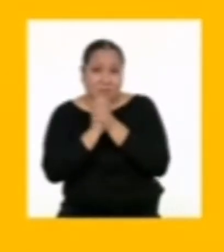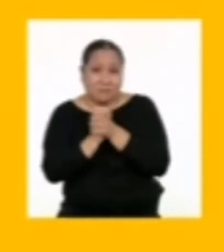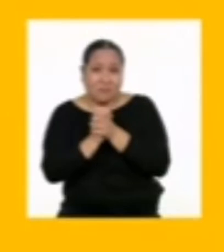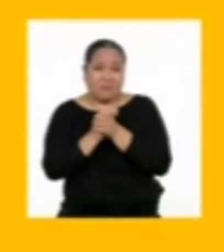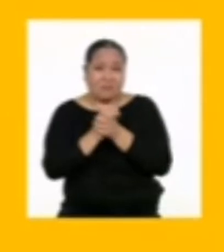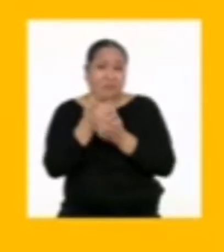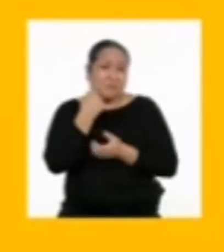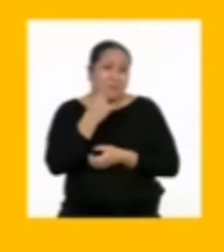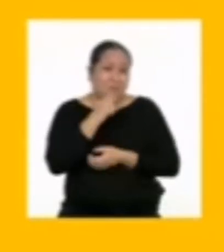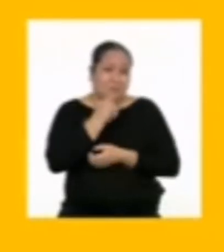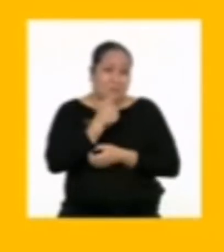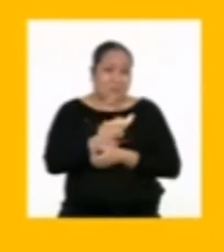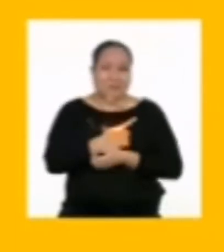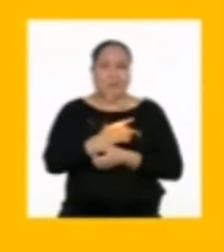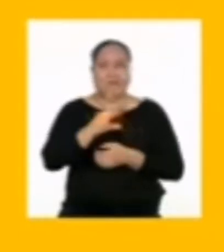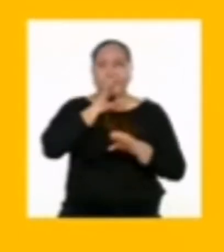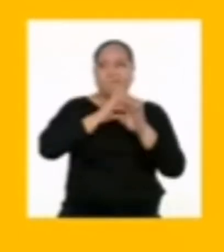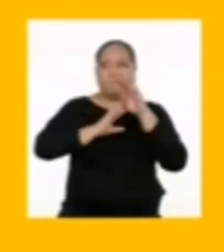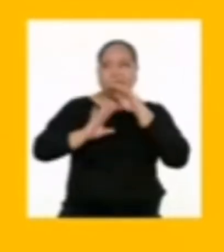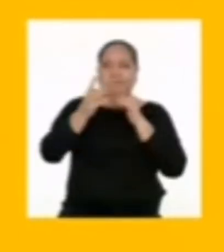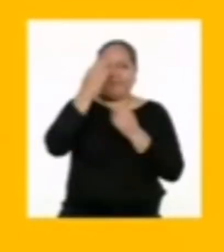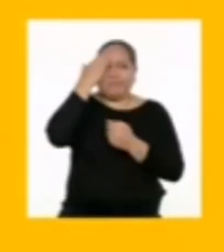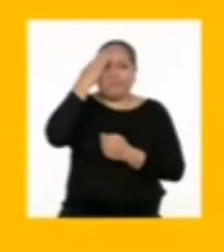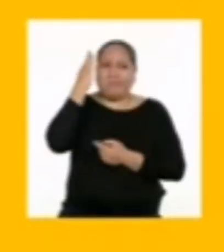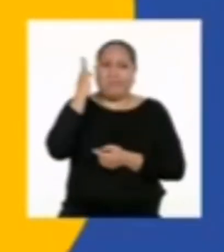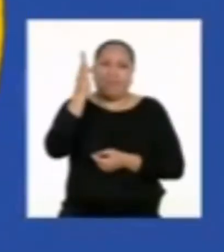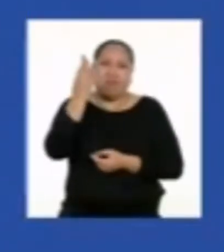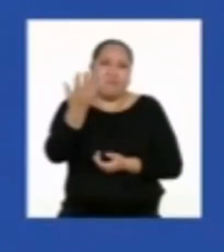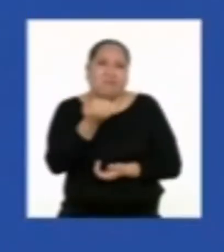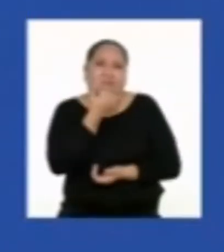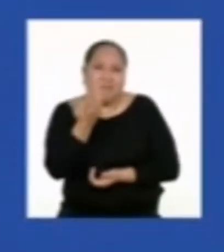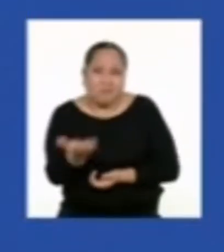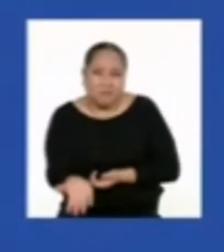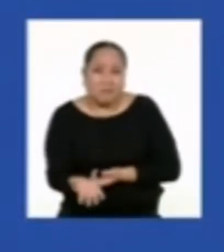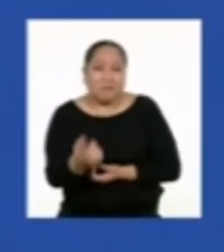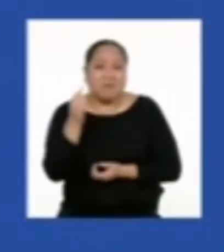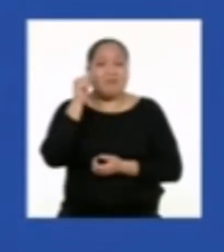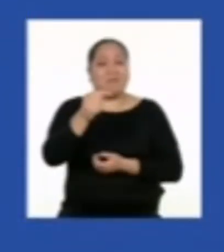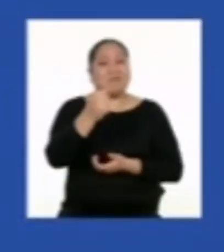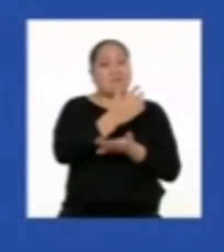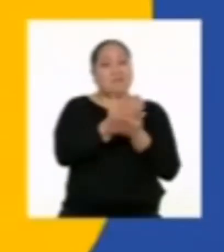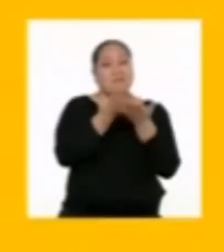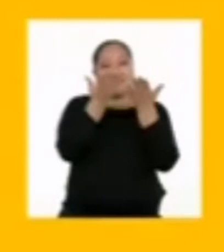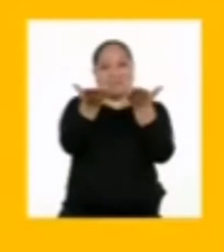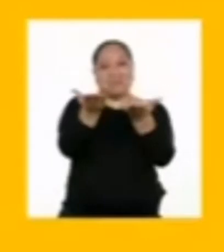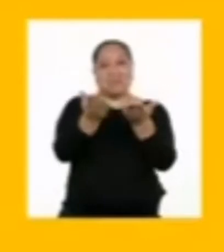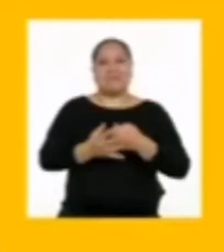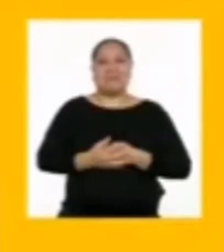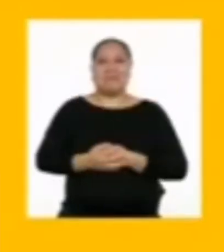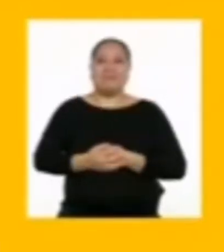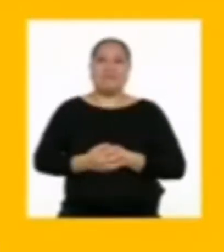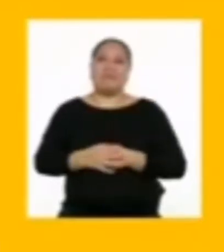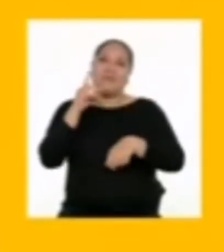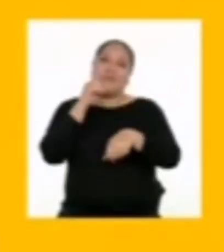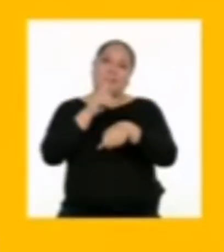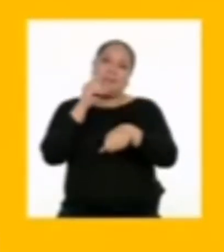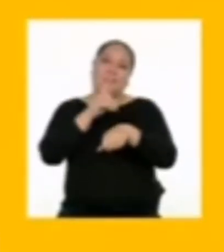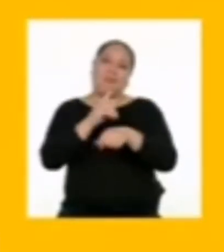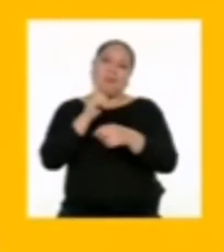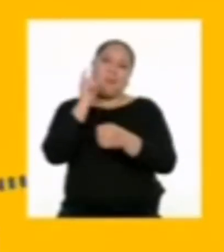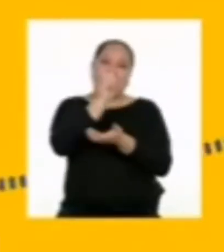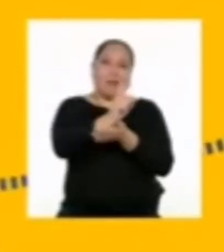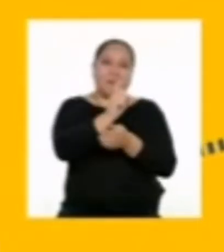¿Te frustra no poder predecir el futuro? Entonces, este segmento es para ti. Doctora